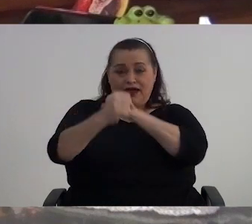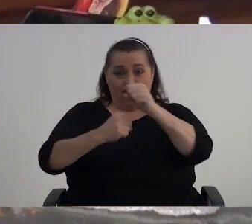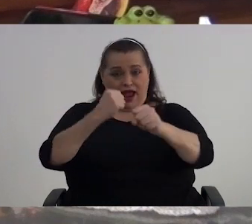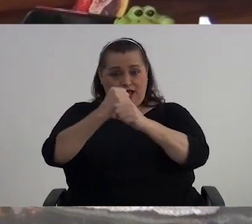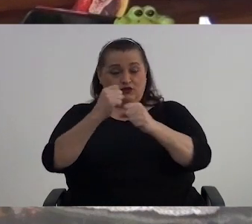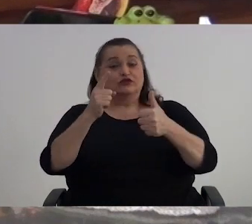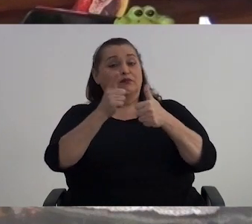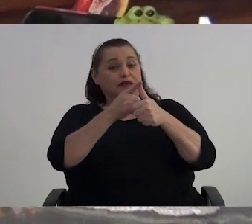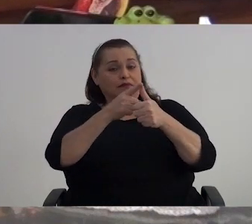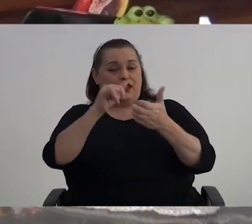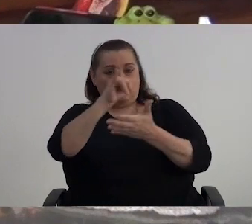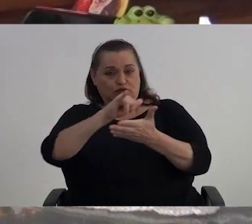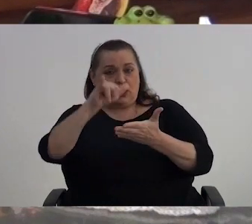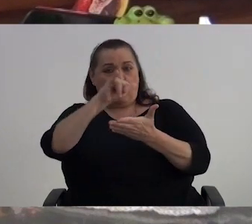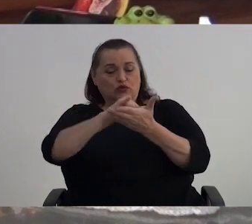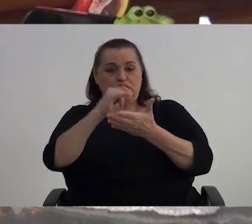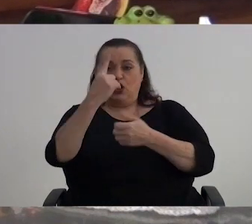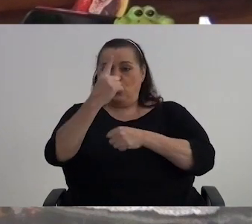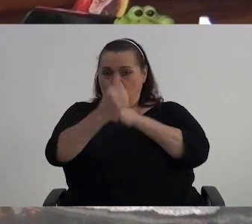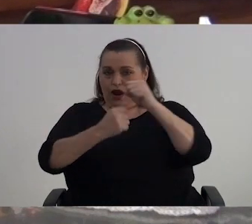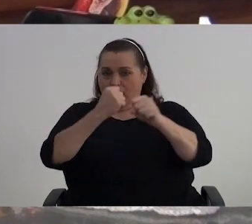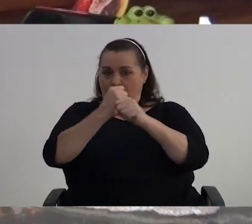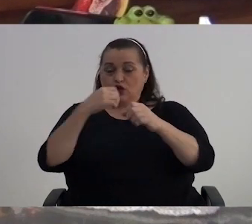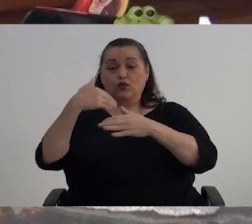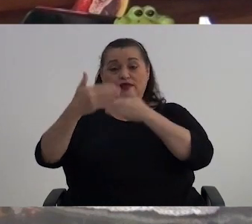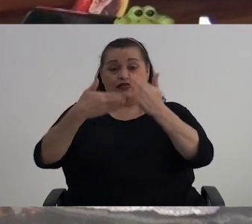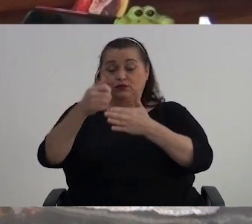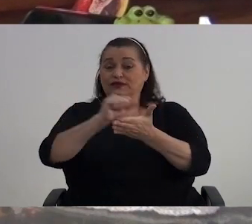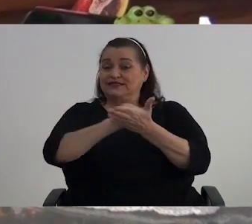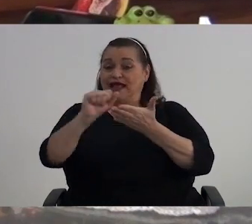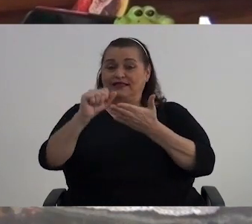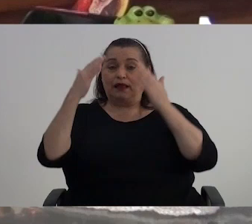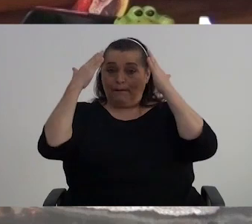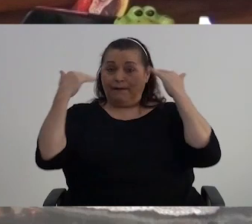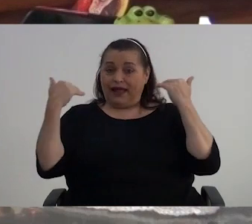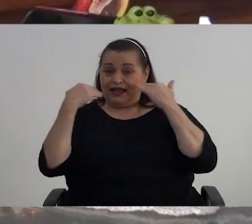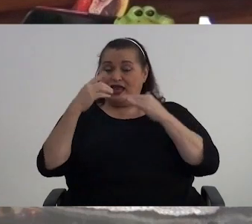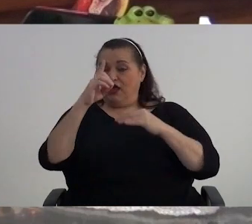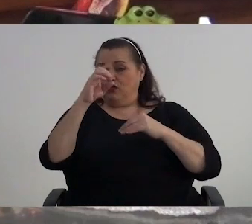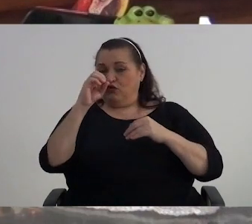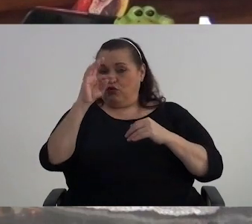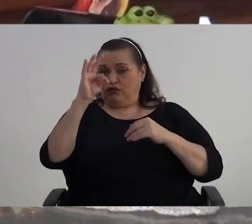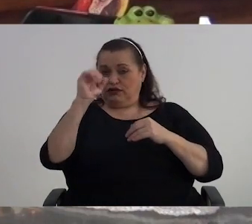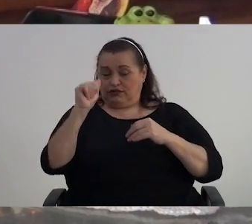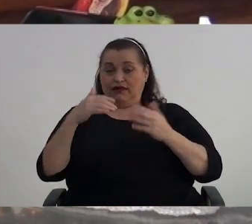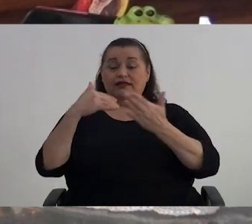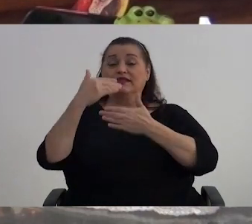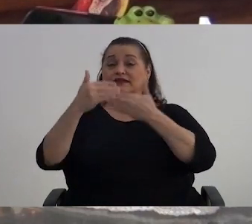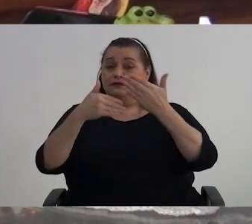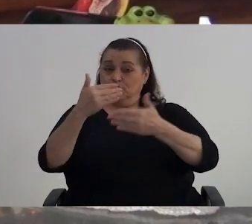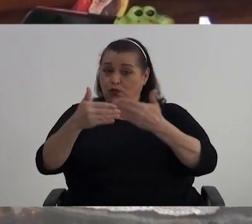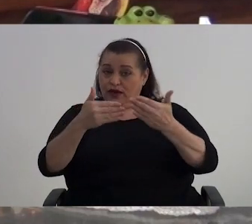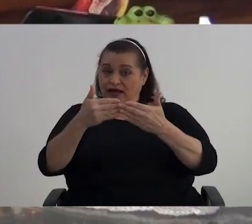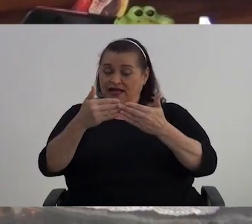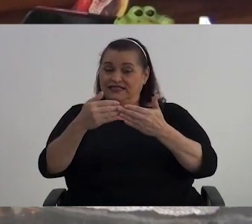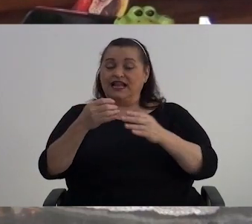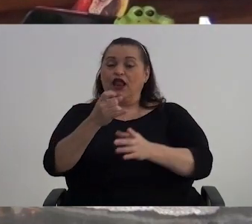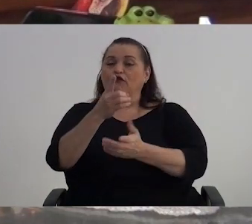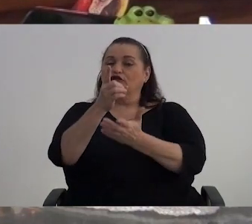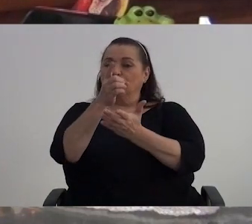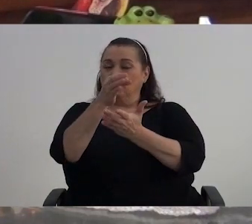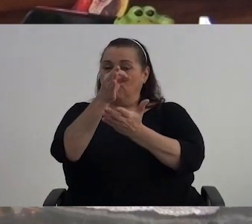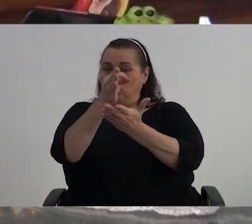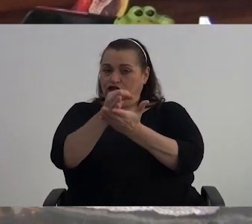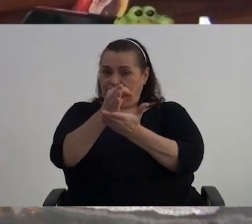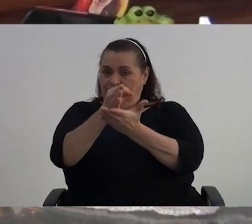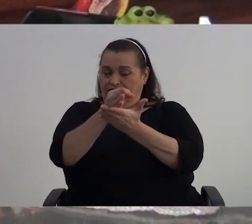años Primero en San José Un año Luego en Santa María de Dota Y en la